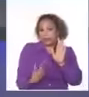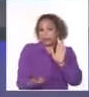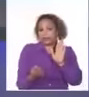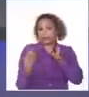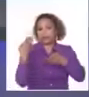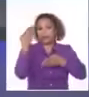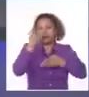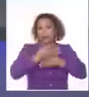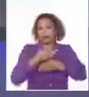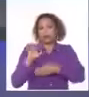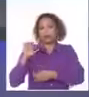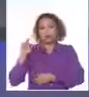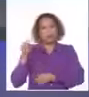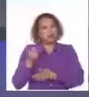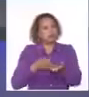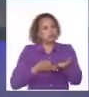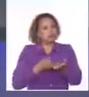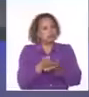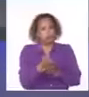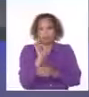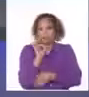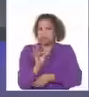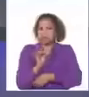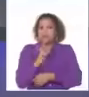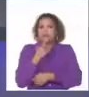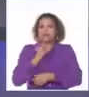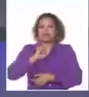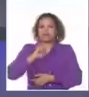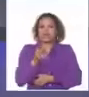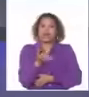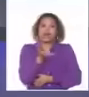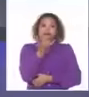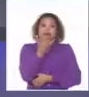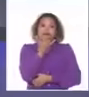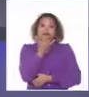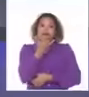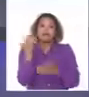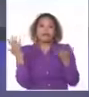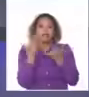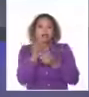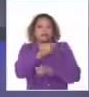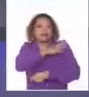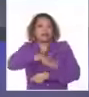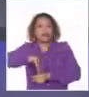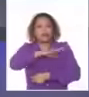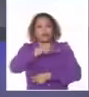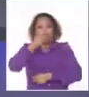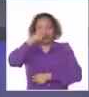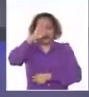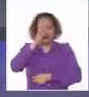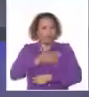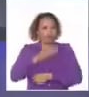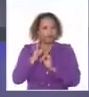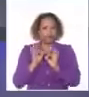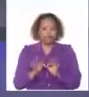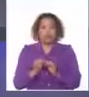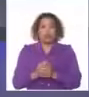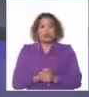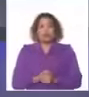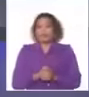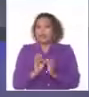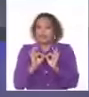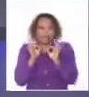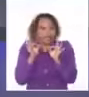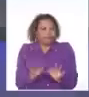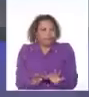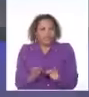económico seguirán en vigor con cruel efecto para toda la población cubana. Es evidente que Estados Unidos ratifica